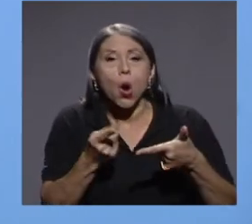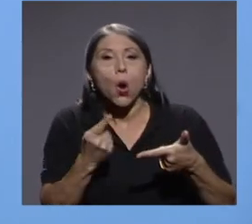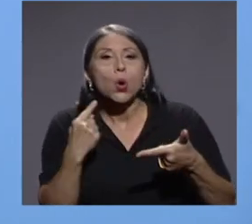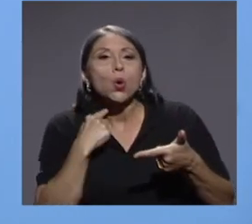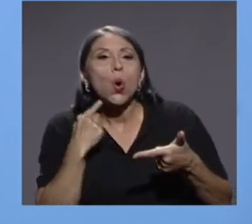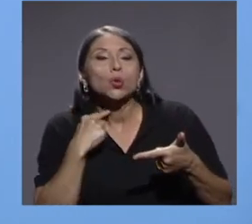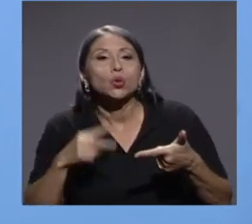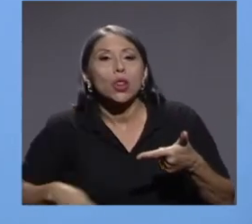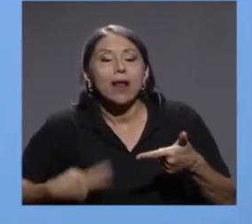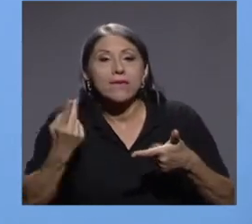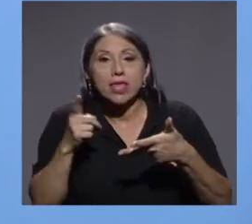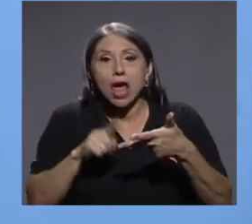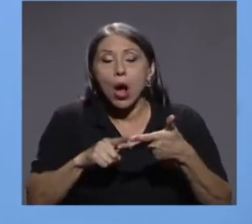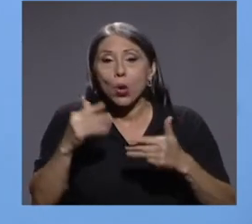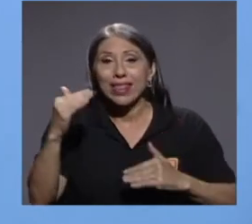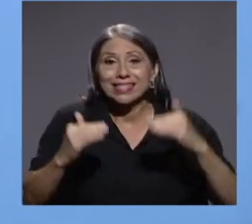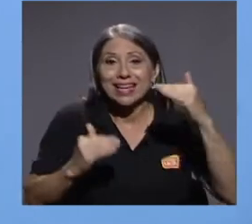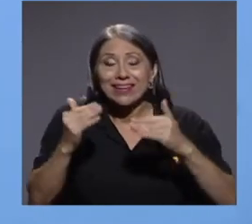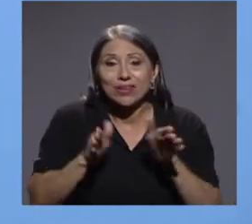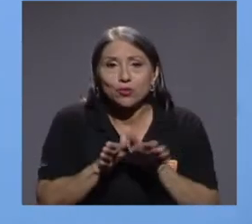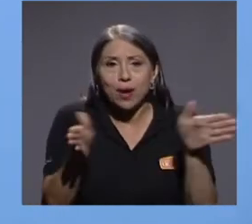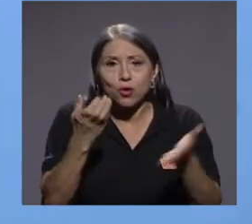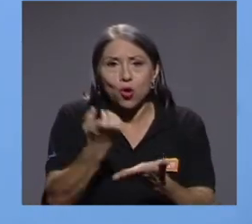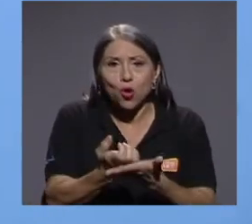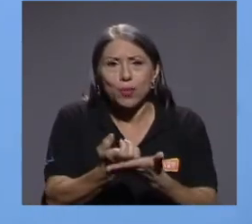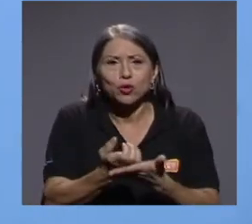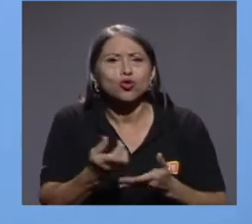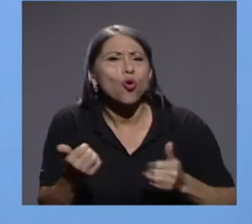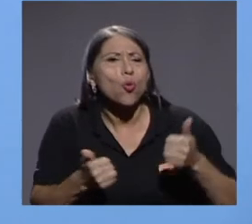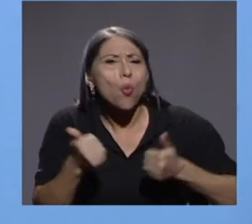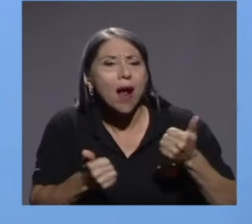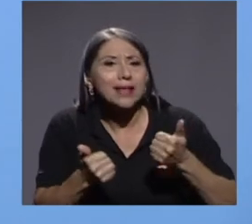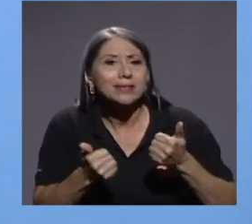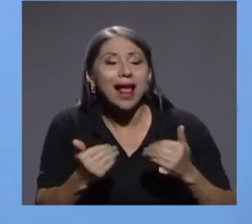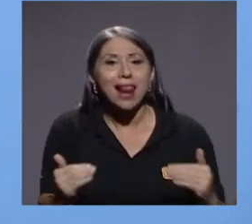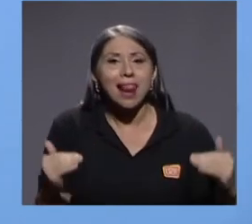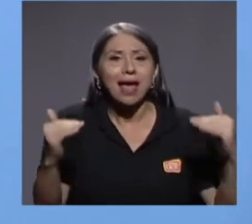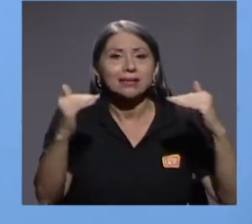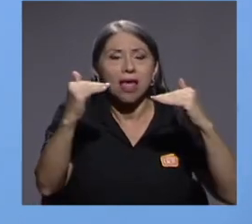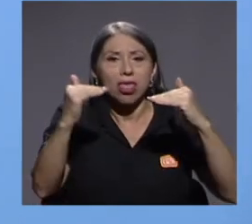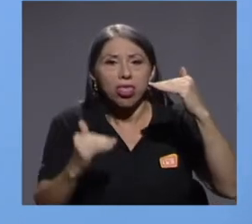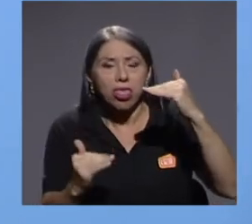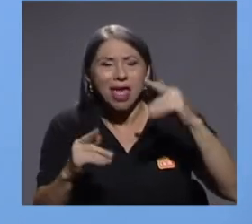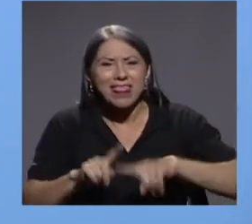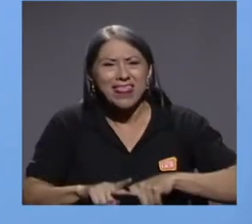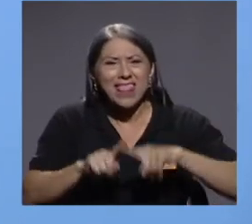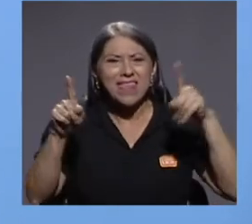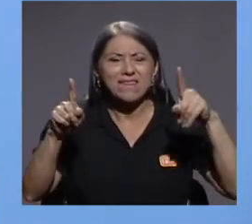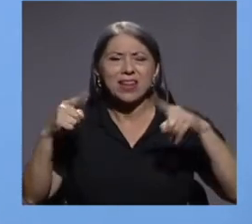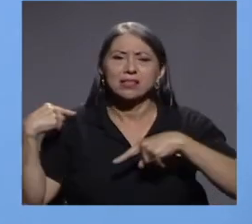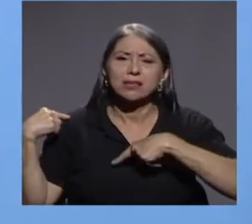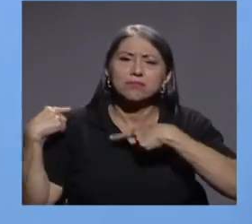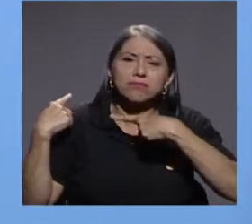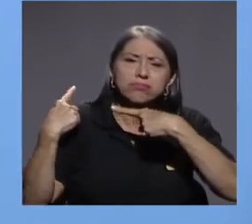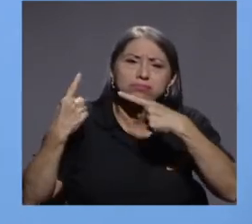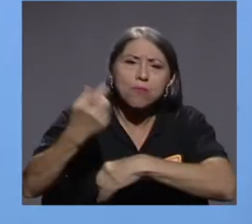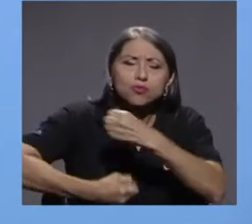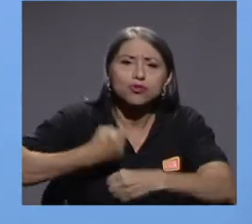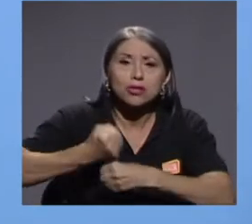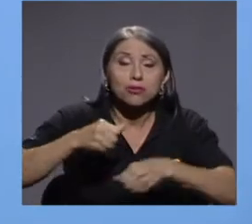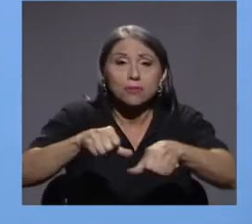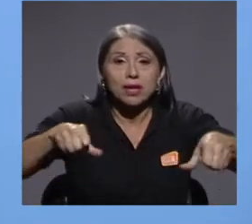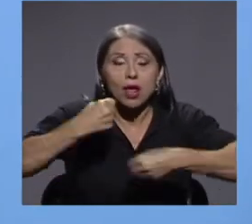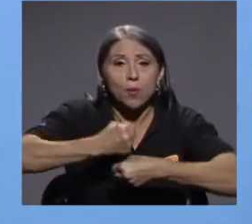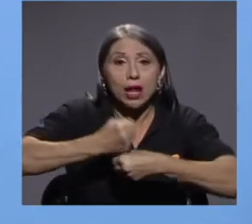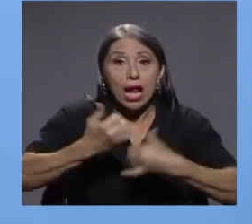desequilibrios macroeconómicos. Son las brechas estructurales del mercado laboral. La pandemia del COVID-19 ha